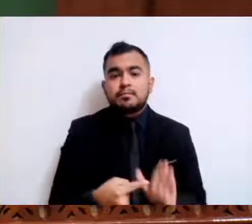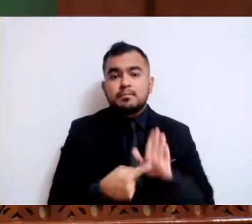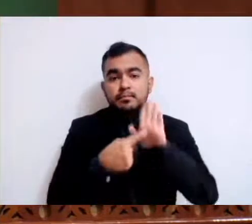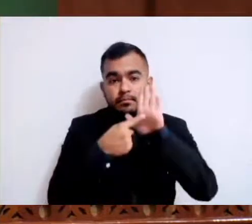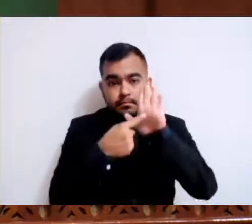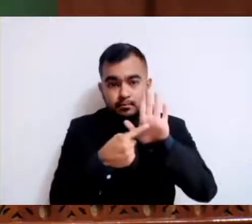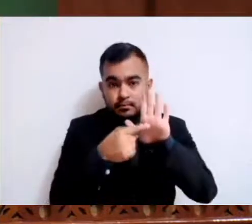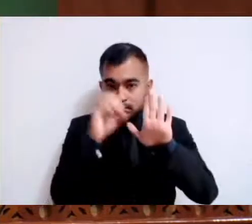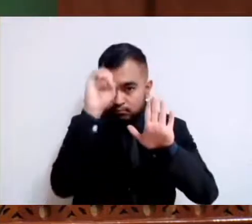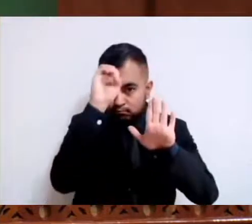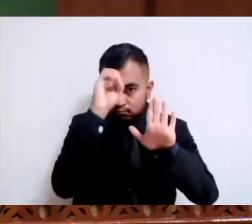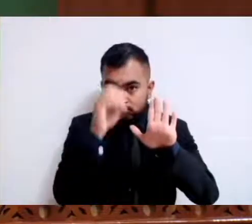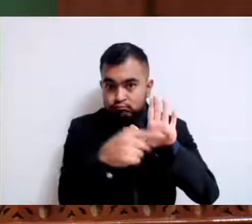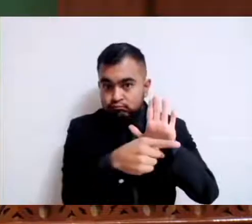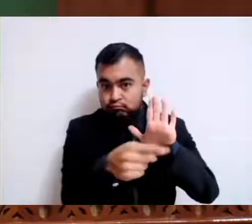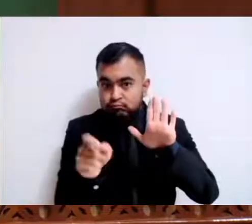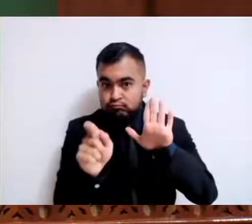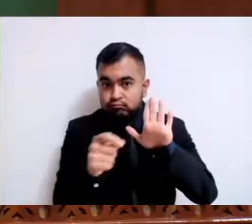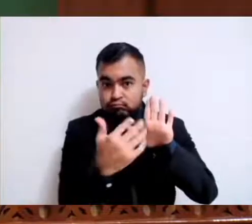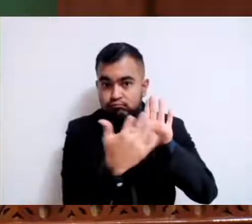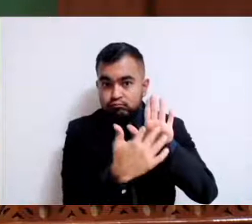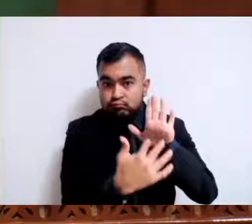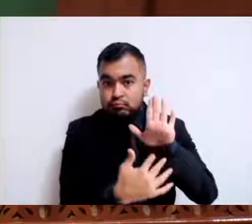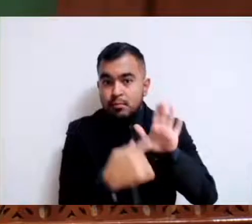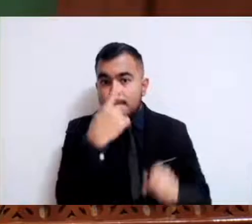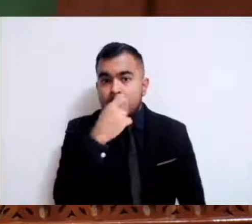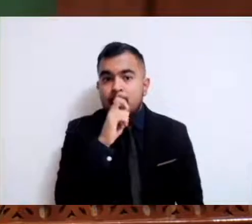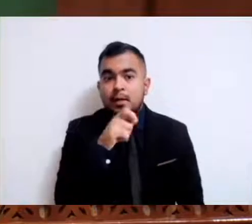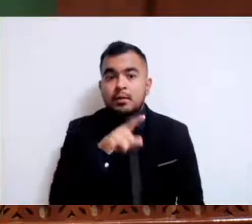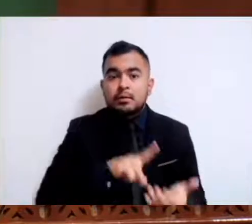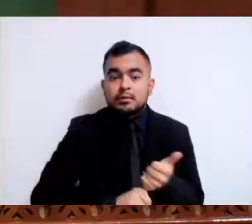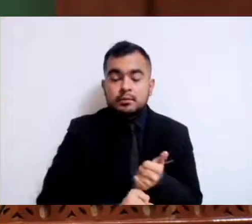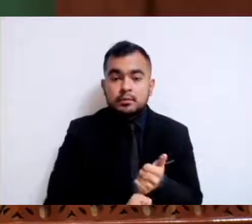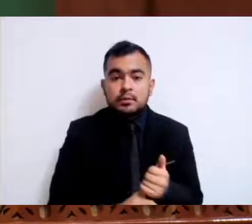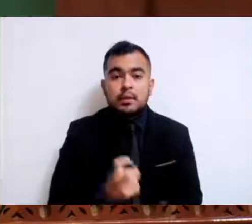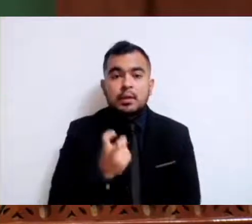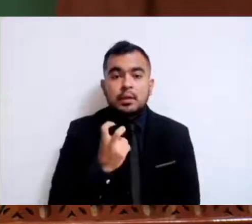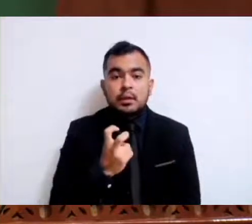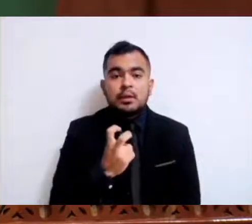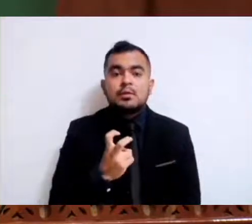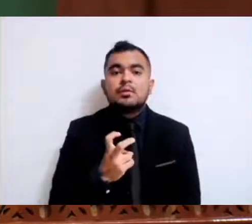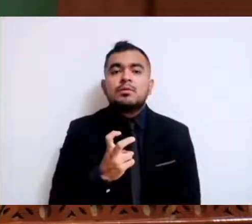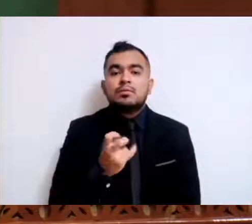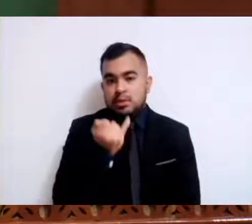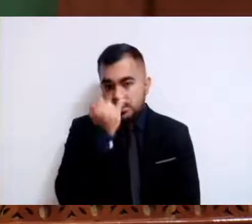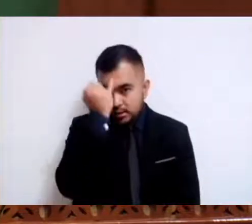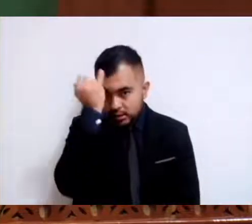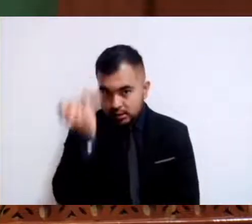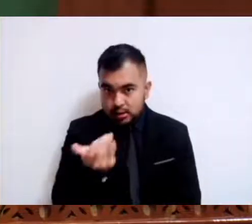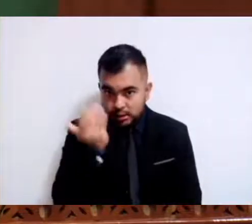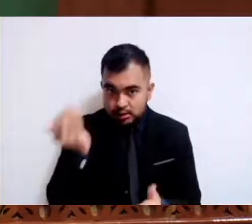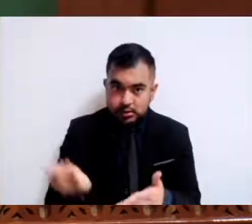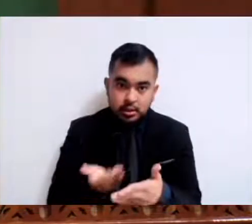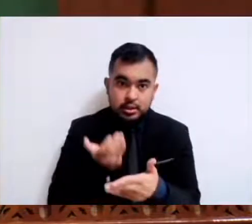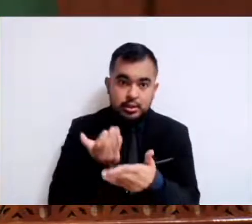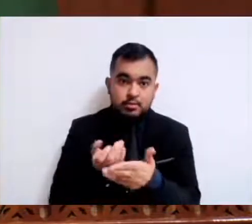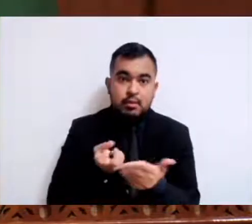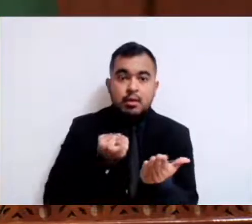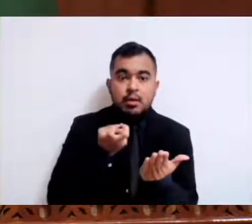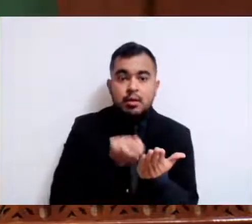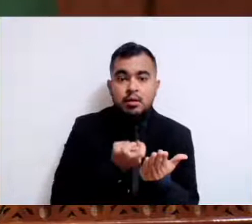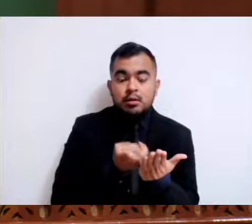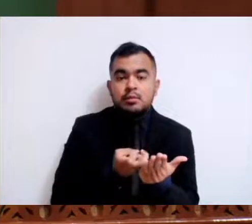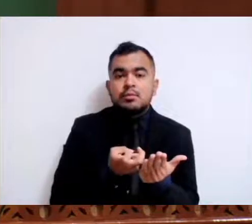legislatura a su digno conducto la presente iniciativa de derecho